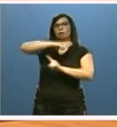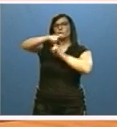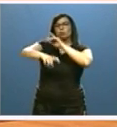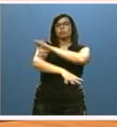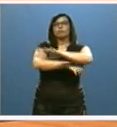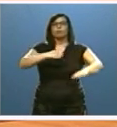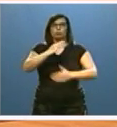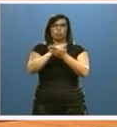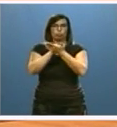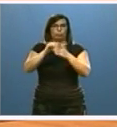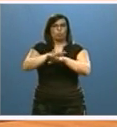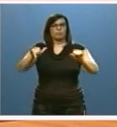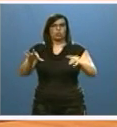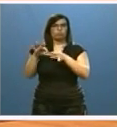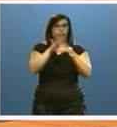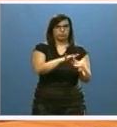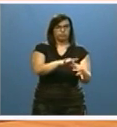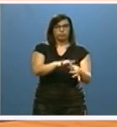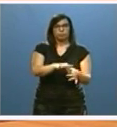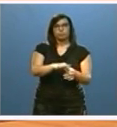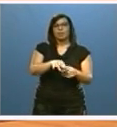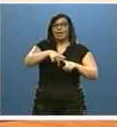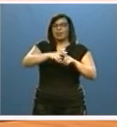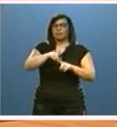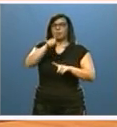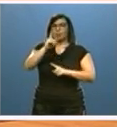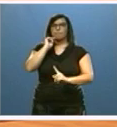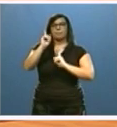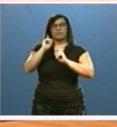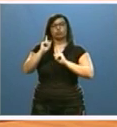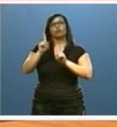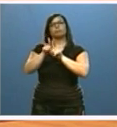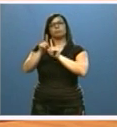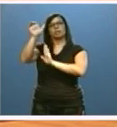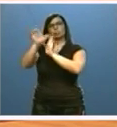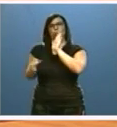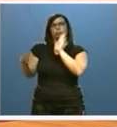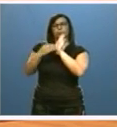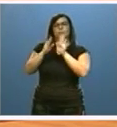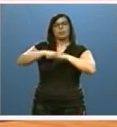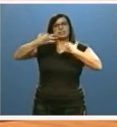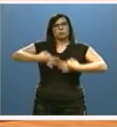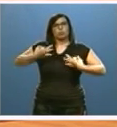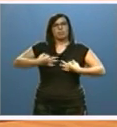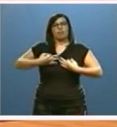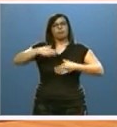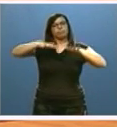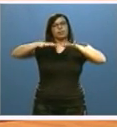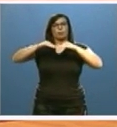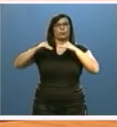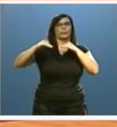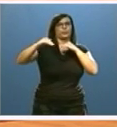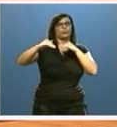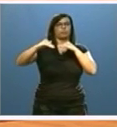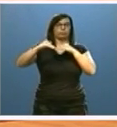Fondo Autonómico de Compensación, instrumento previsto también en el Estatuto para asegurar el equilibrio económico y demográfico dentro del territorio de la